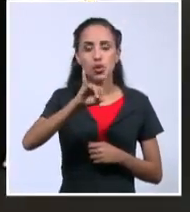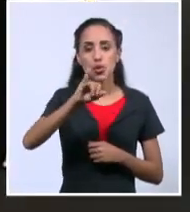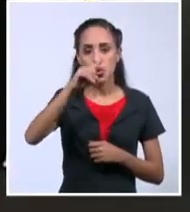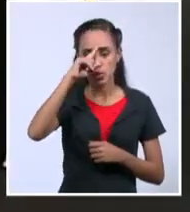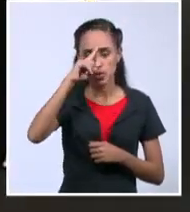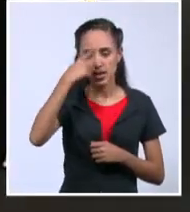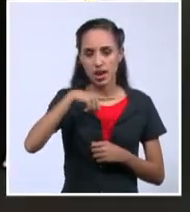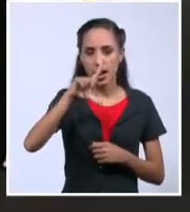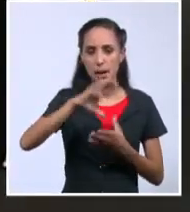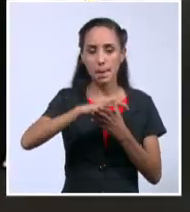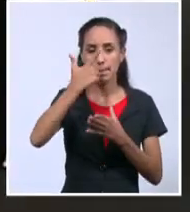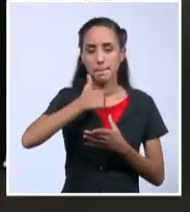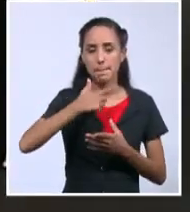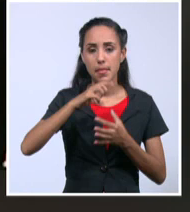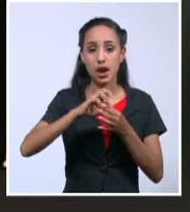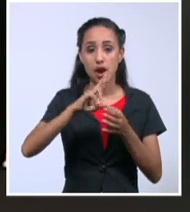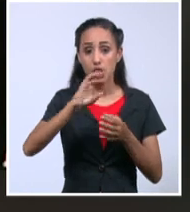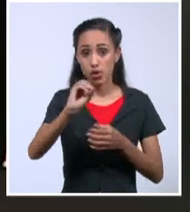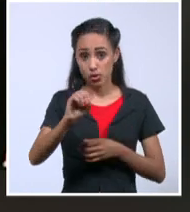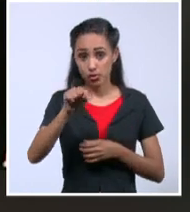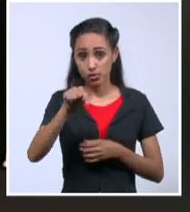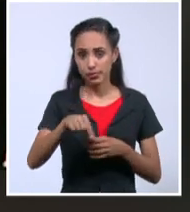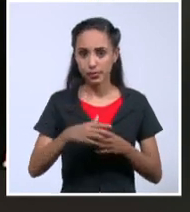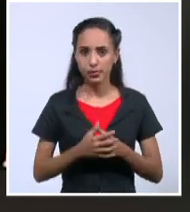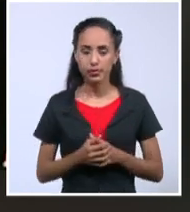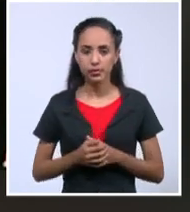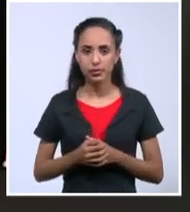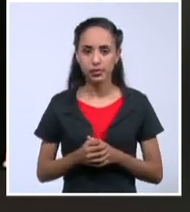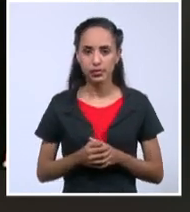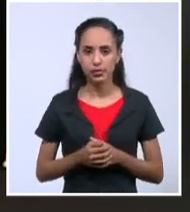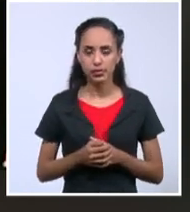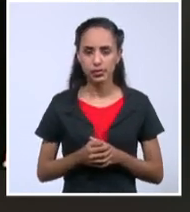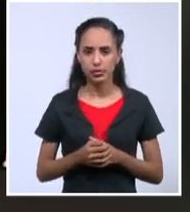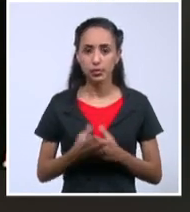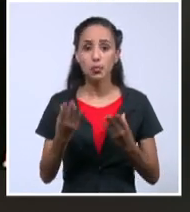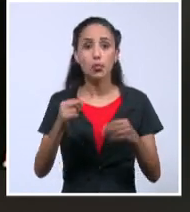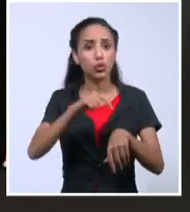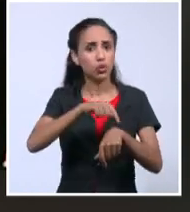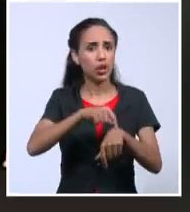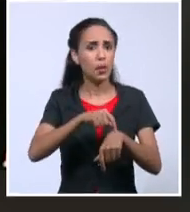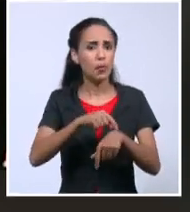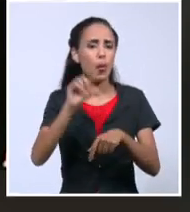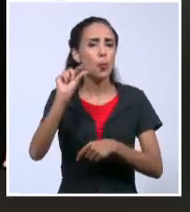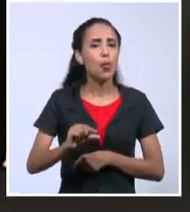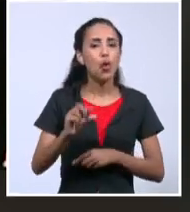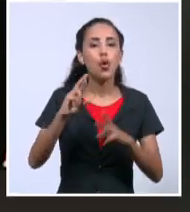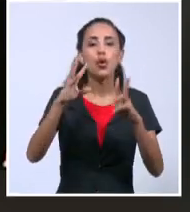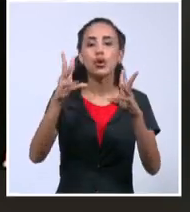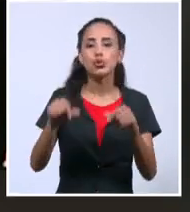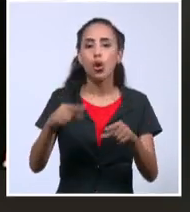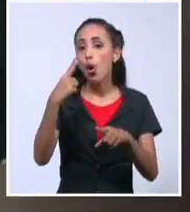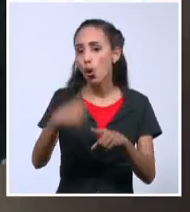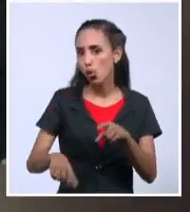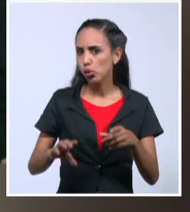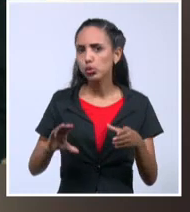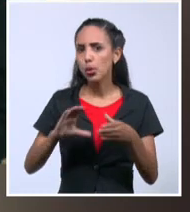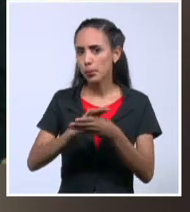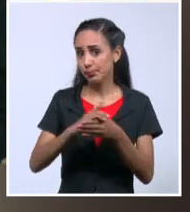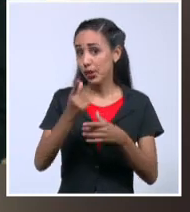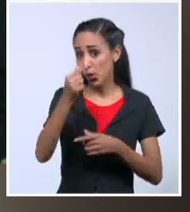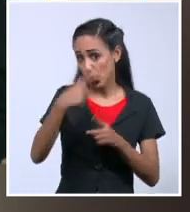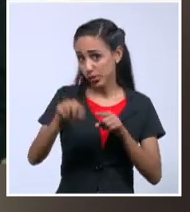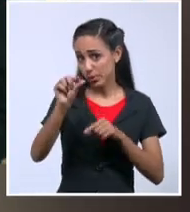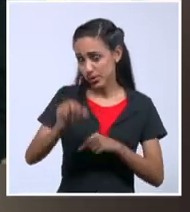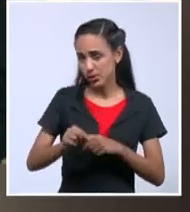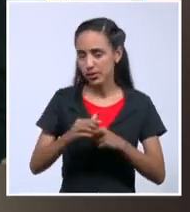sin muchos resultados. En eso puede entonces que se parezcan ambos. Mucho tiempo y pocos resultados. Otro amigo, otro conocido